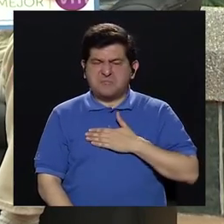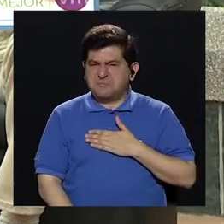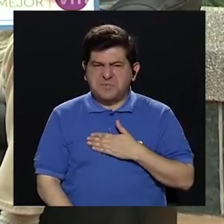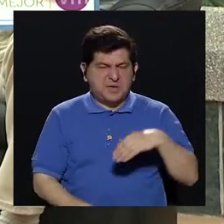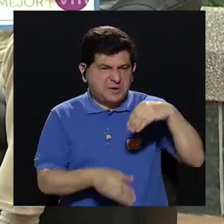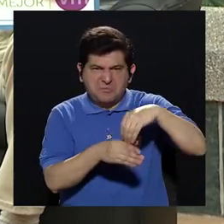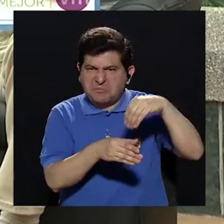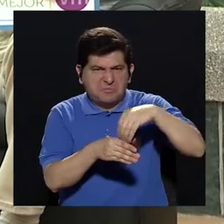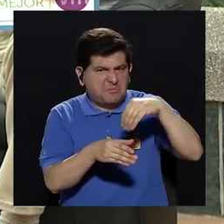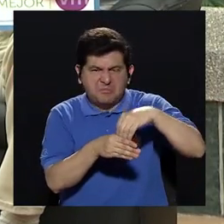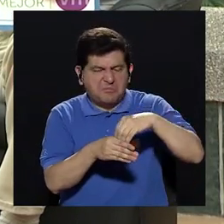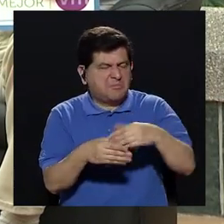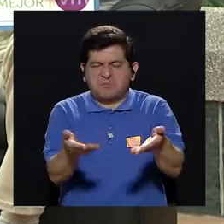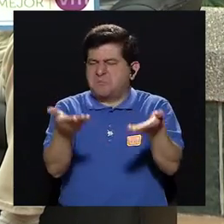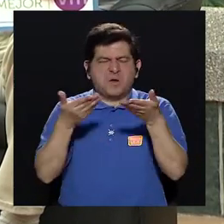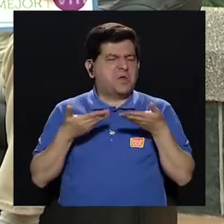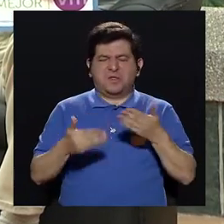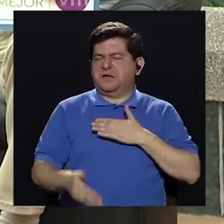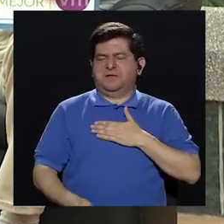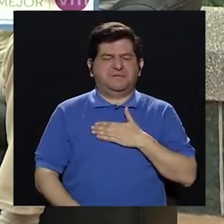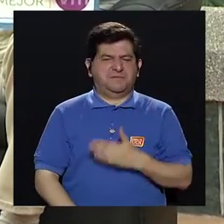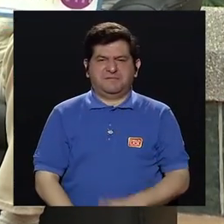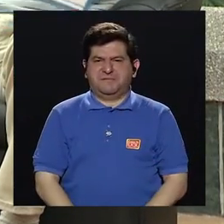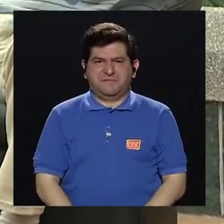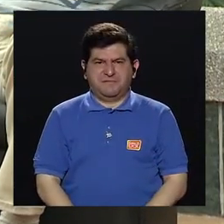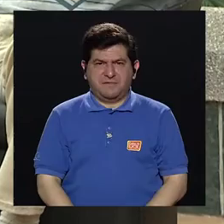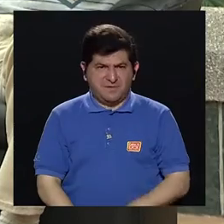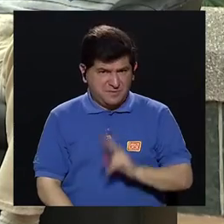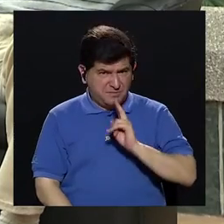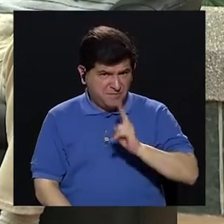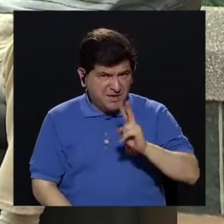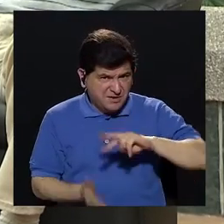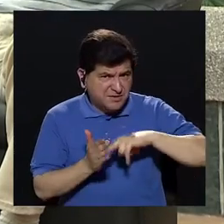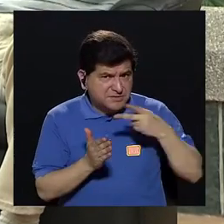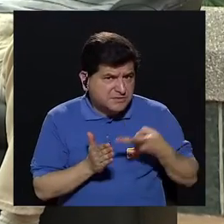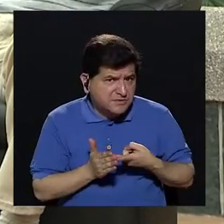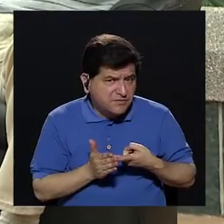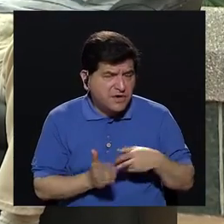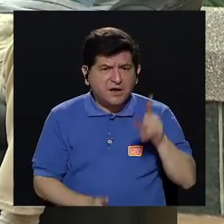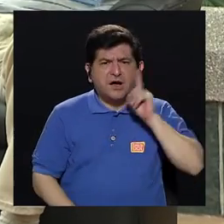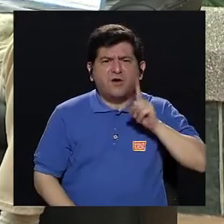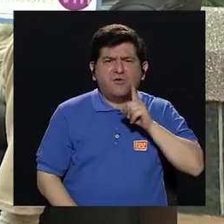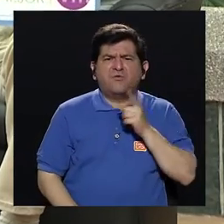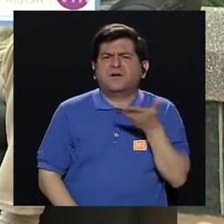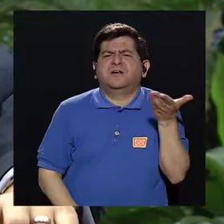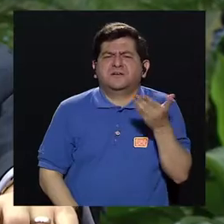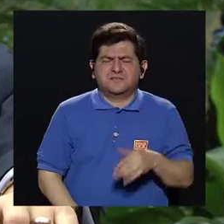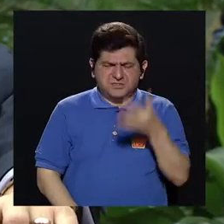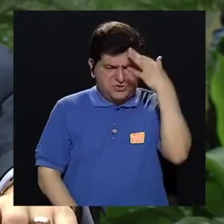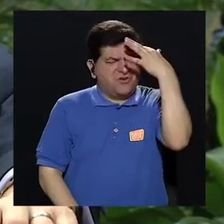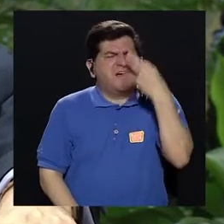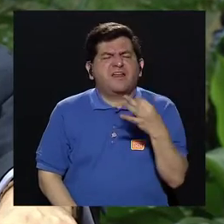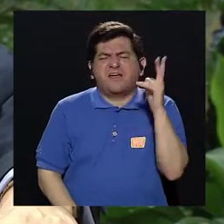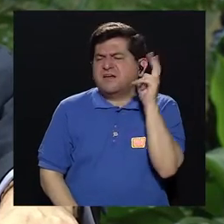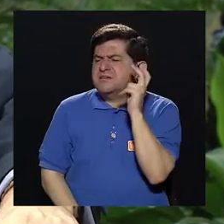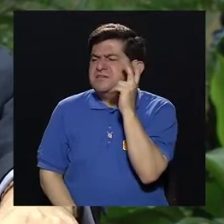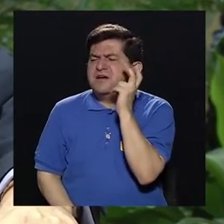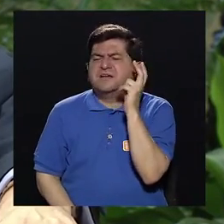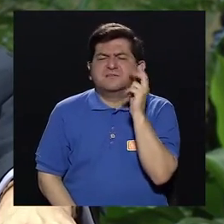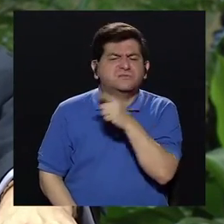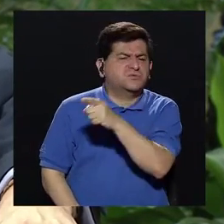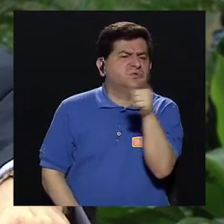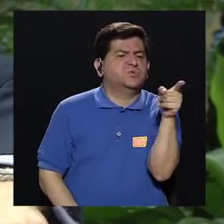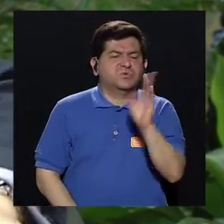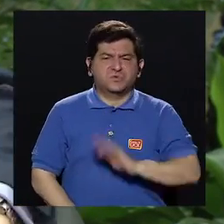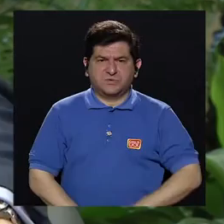a alcanzar para, a mí no me van a dar pensión. ¿Qué cierto tiene eso o qué falso tiene esa creencia que uno escucha mucho en la